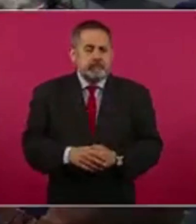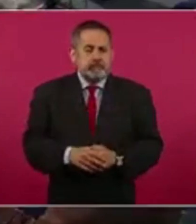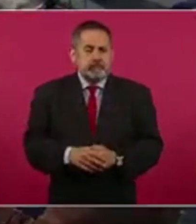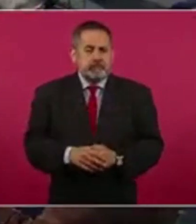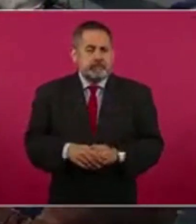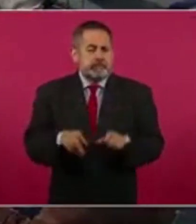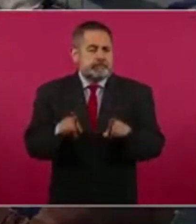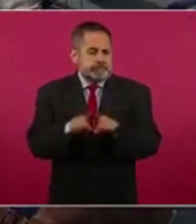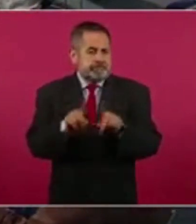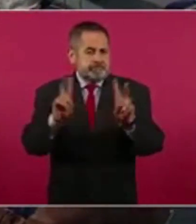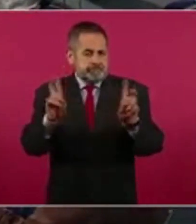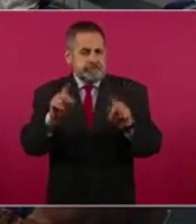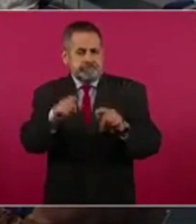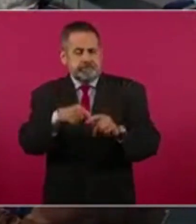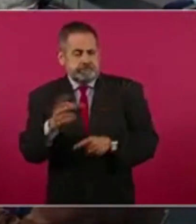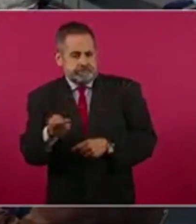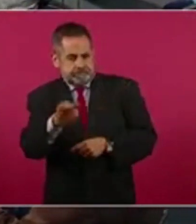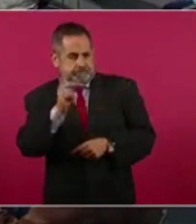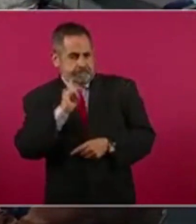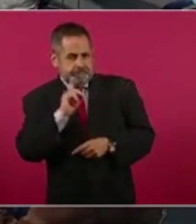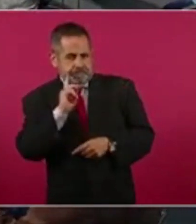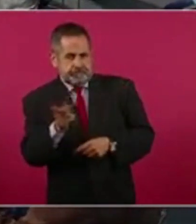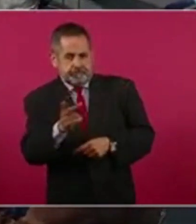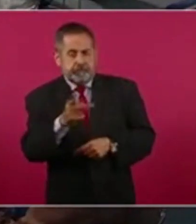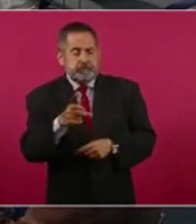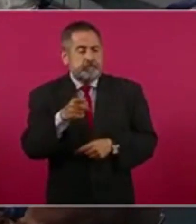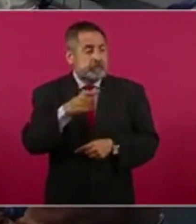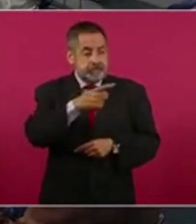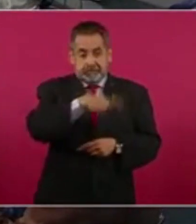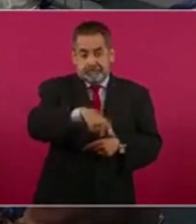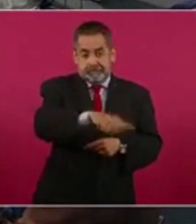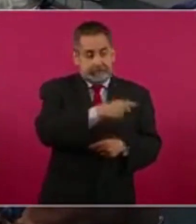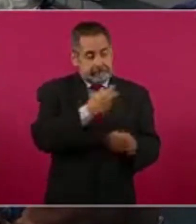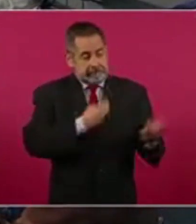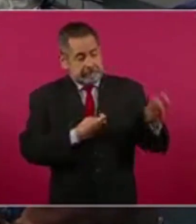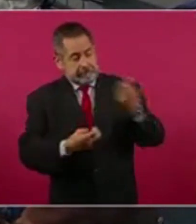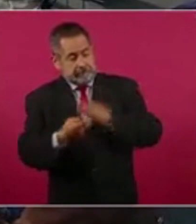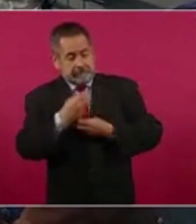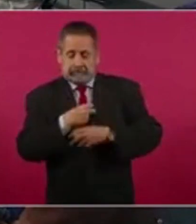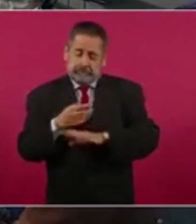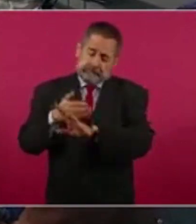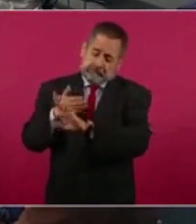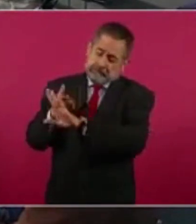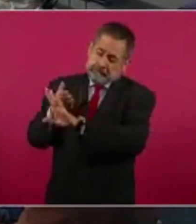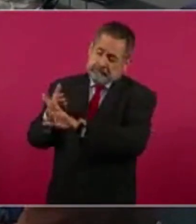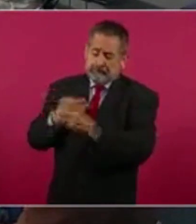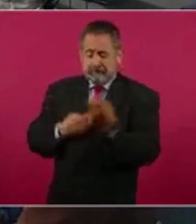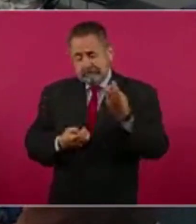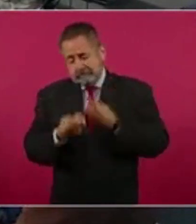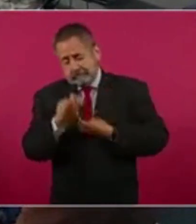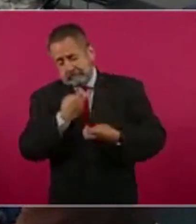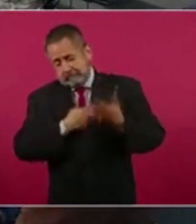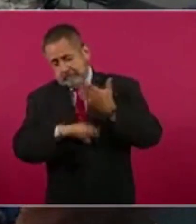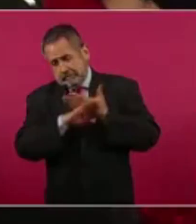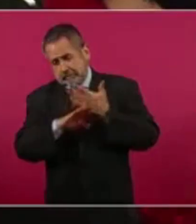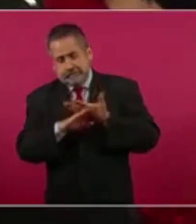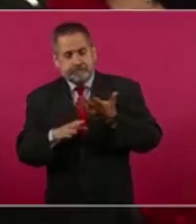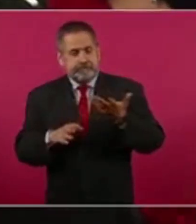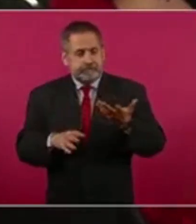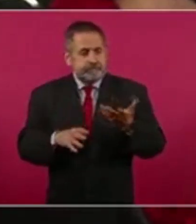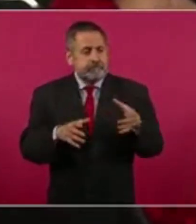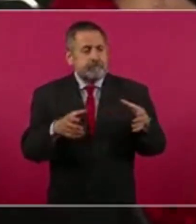Del mismo tema, preguntarle si este golpeteo que le lanzan constantemente está